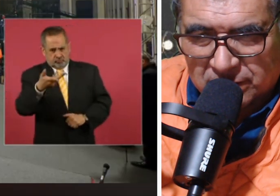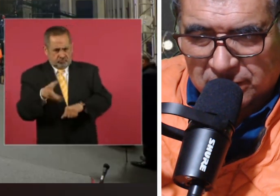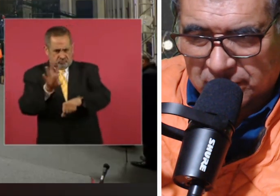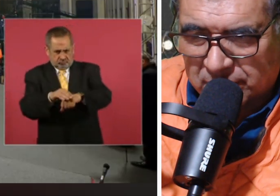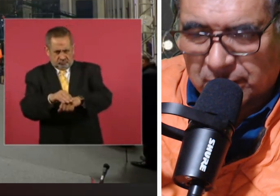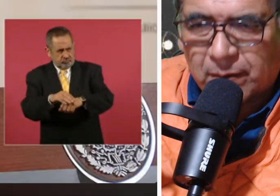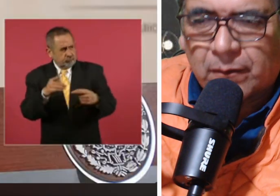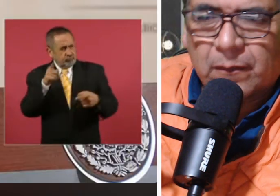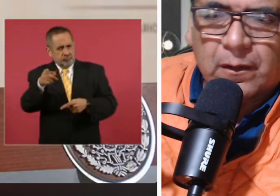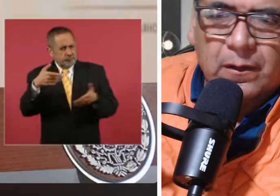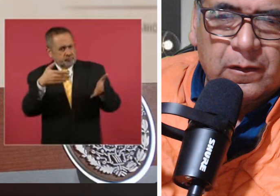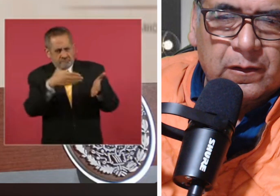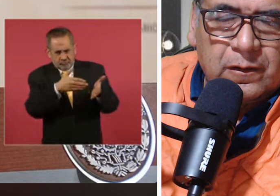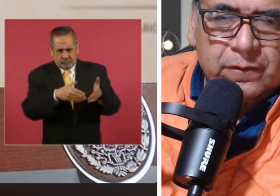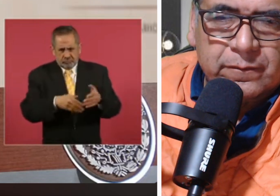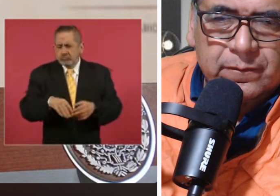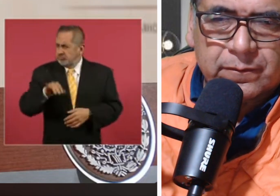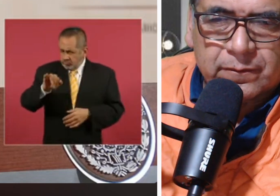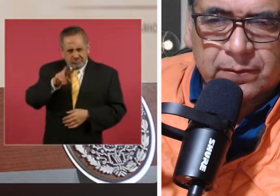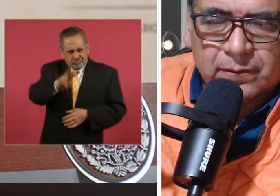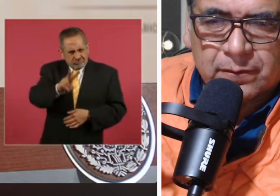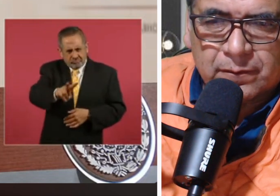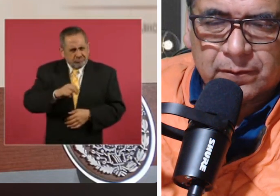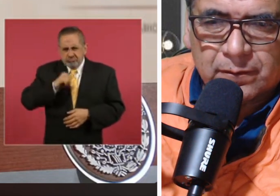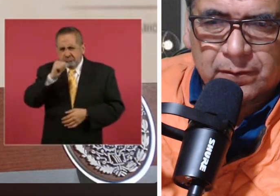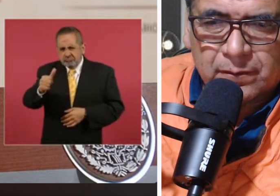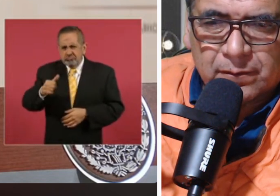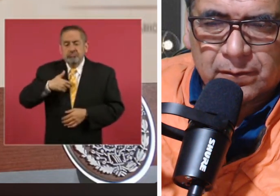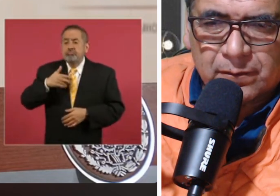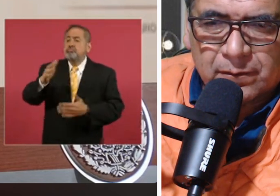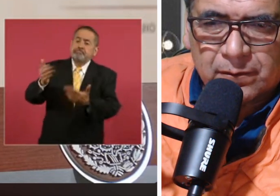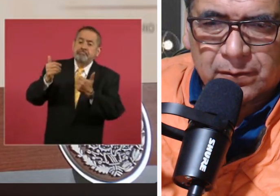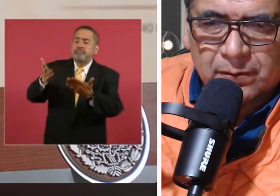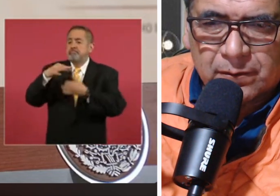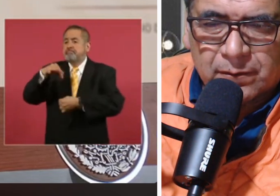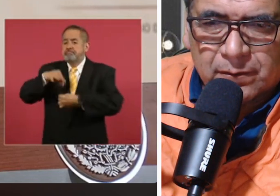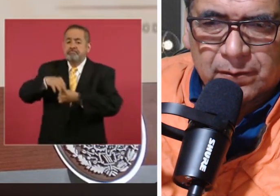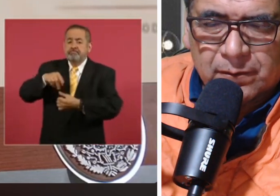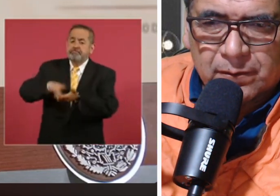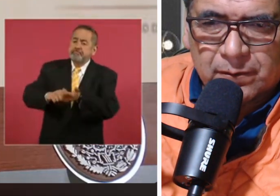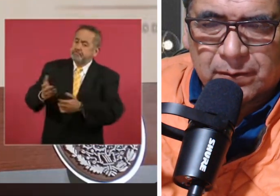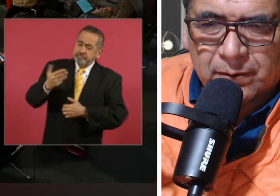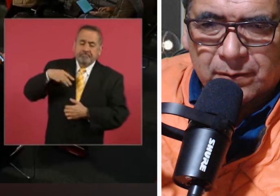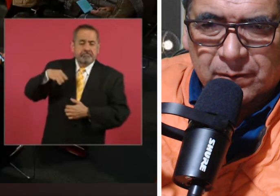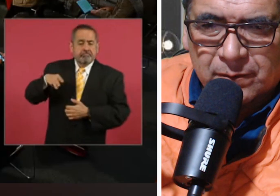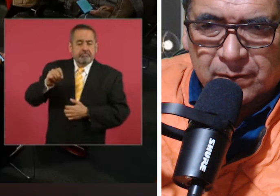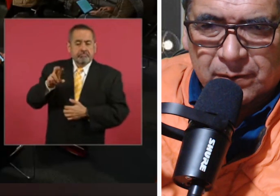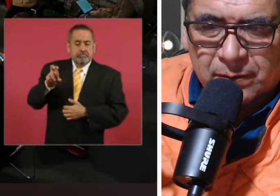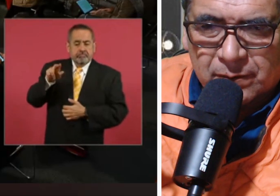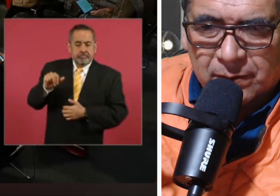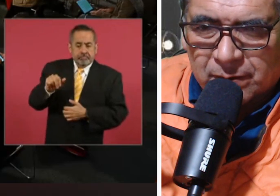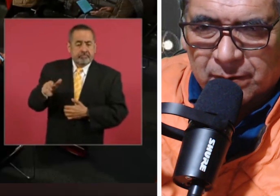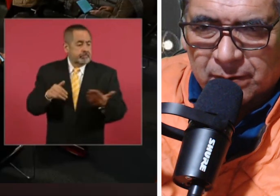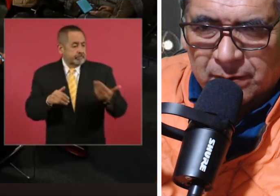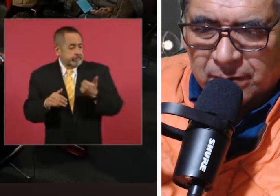mentira yo no hablé a favor de que votaran por un candidato o por